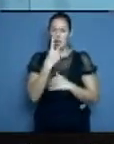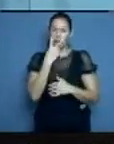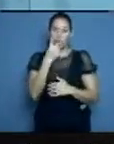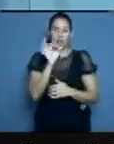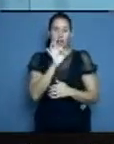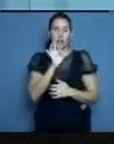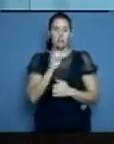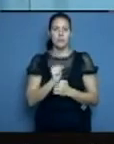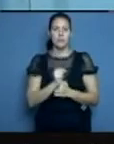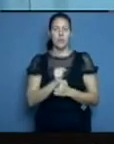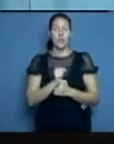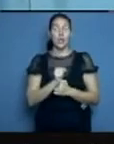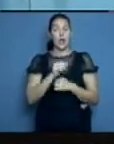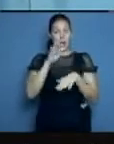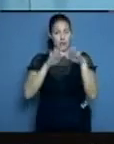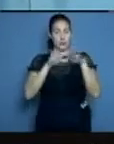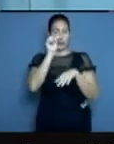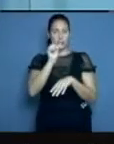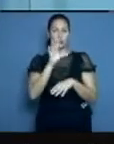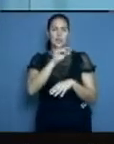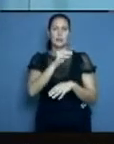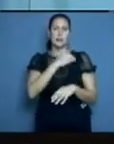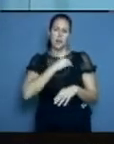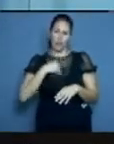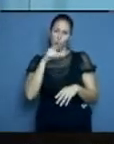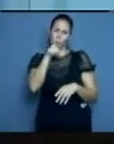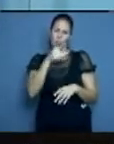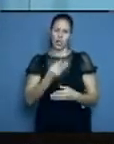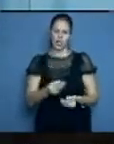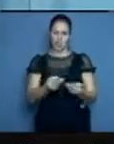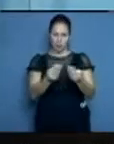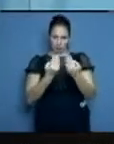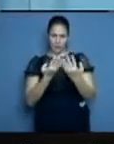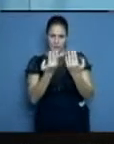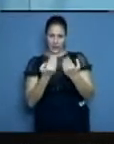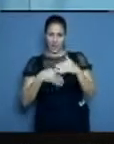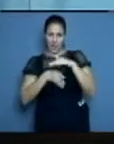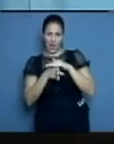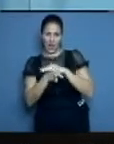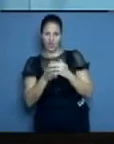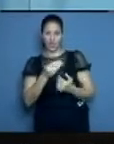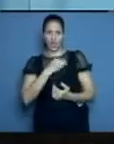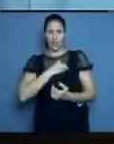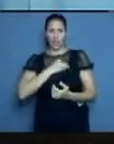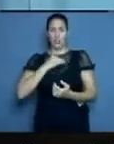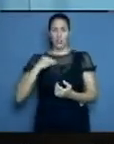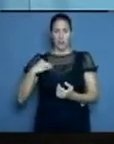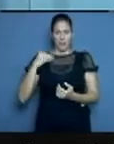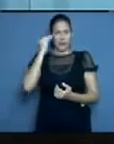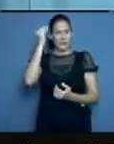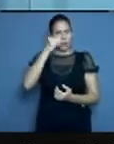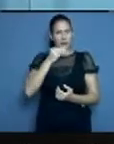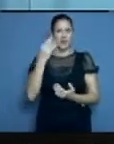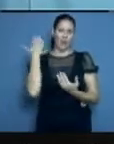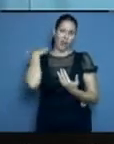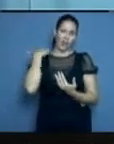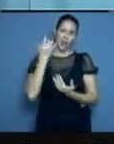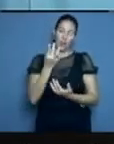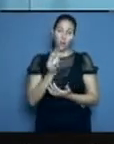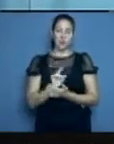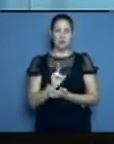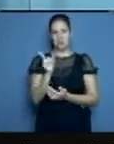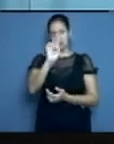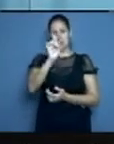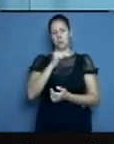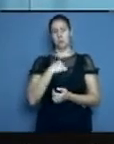él tiene mucha tos, es mi hijo. Por favor, usted podría ocultarlo. Y dicen, no, mi trabajo no es ocultar a nadie. Mi trabajo es llegar hasta la